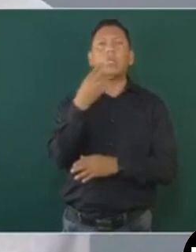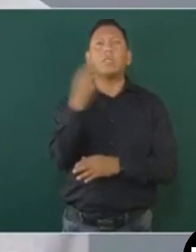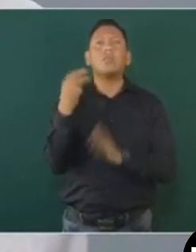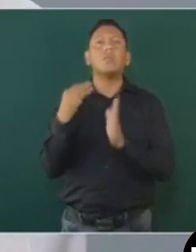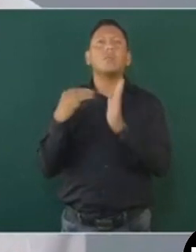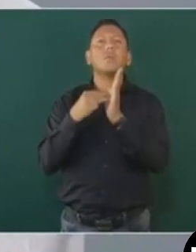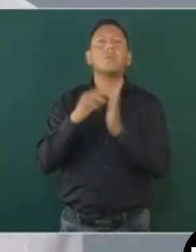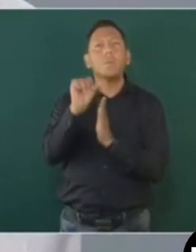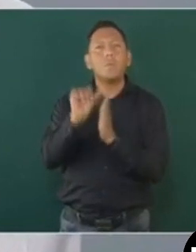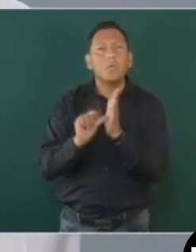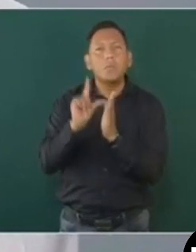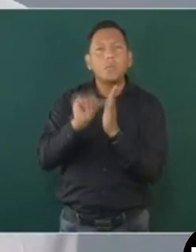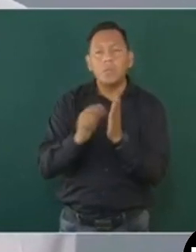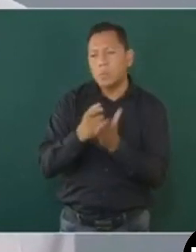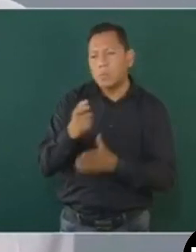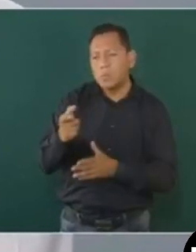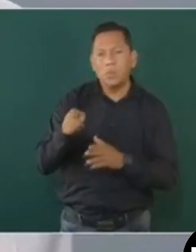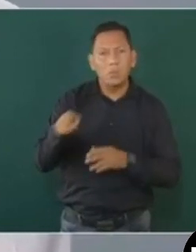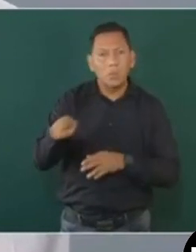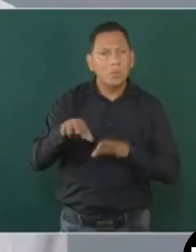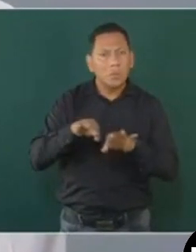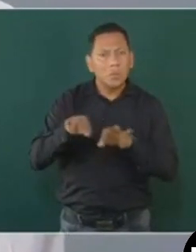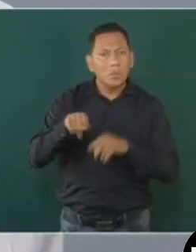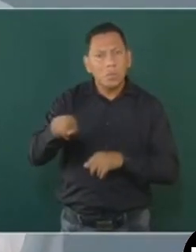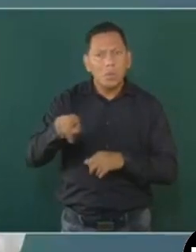podía dejar de ahorro